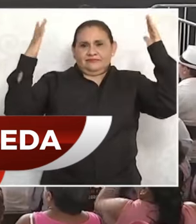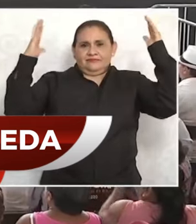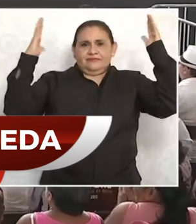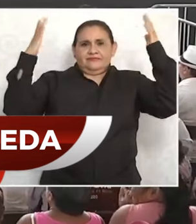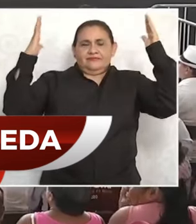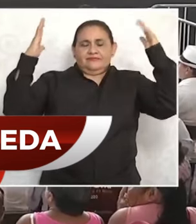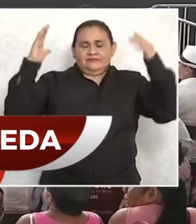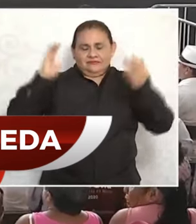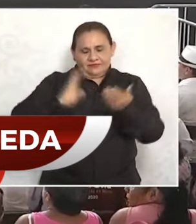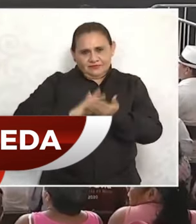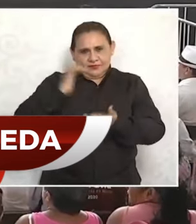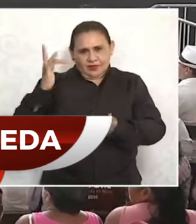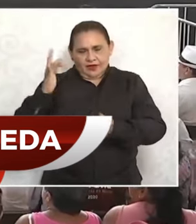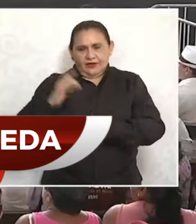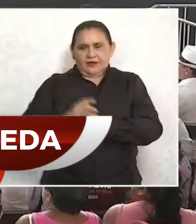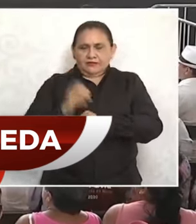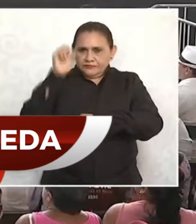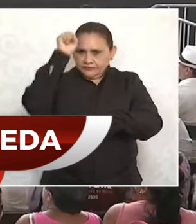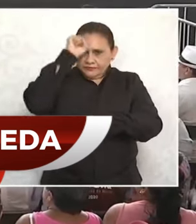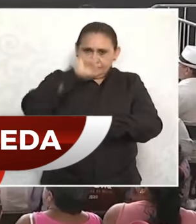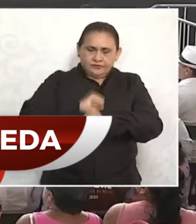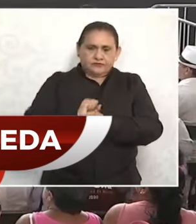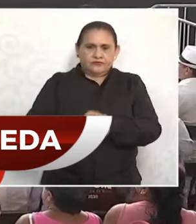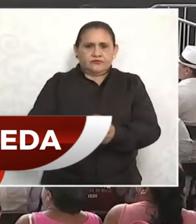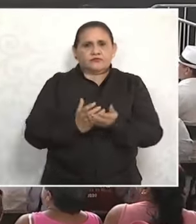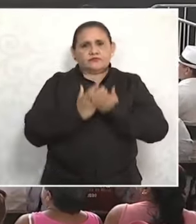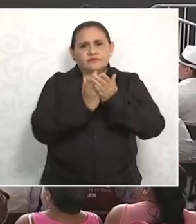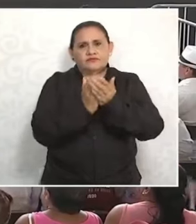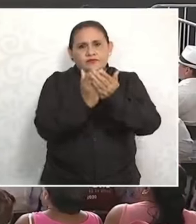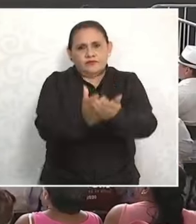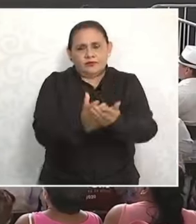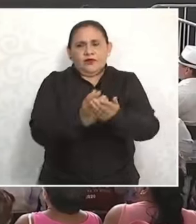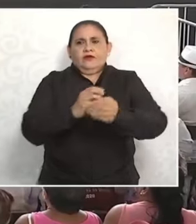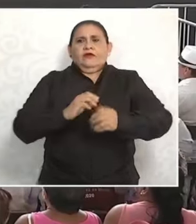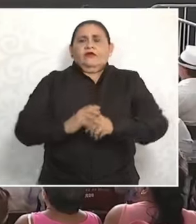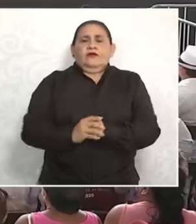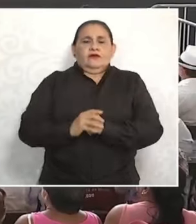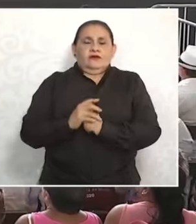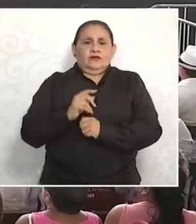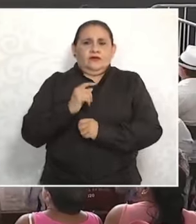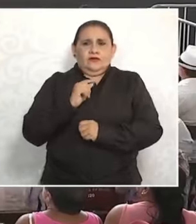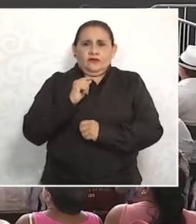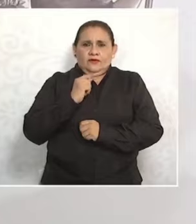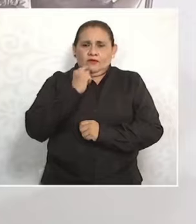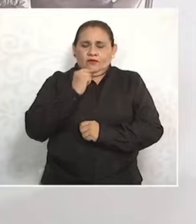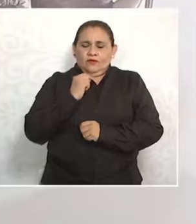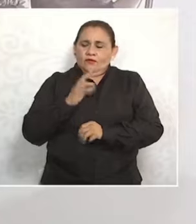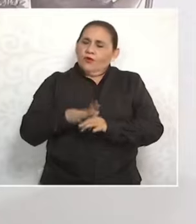Gracias a la Secretaría de Marina y a la Secretaría de Seguridad Pública por estos esfuerzos.